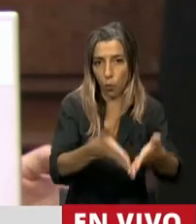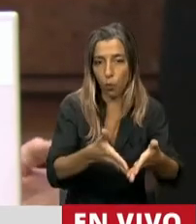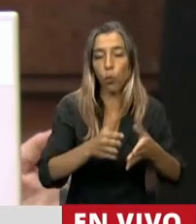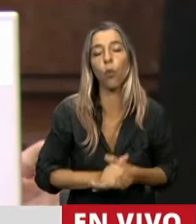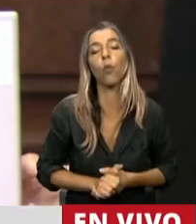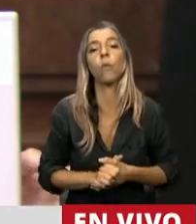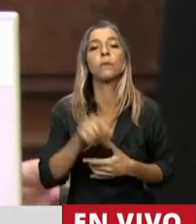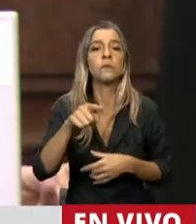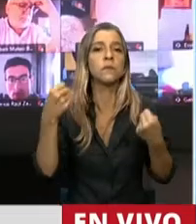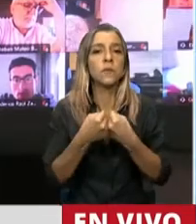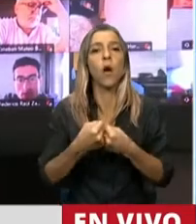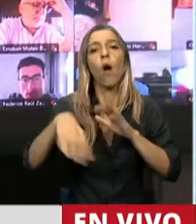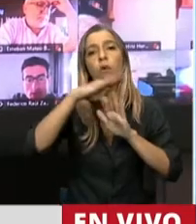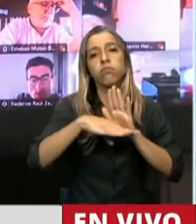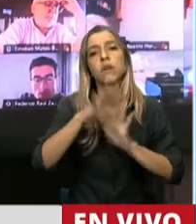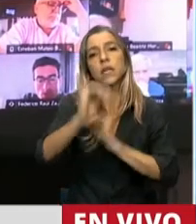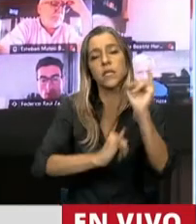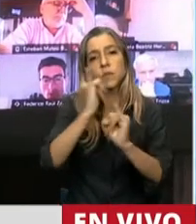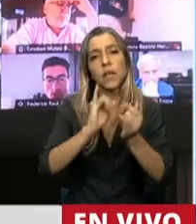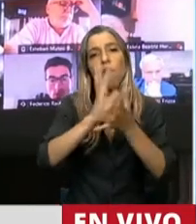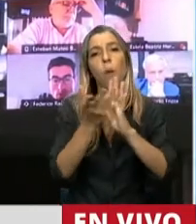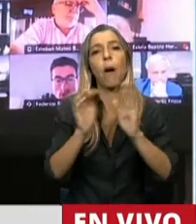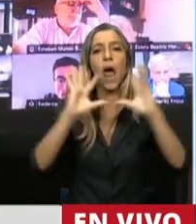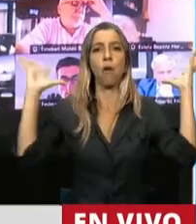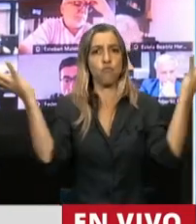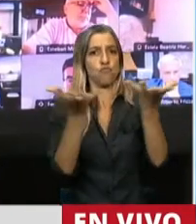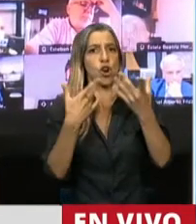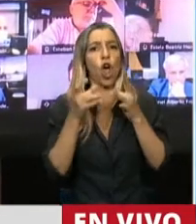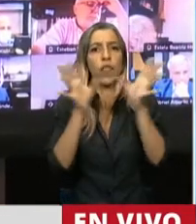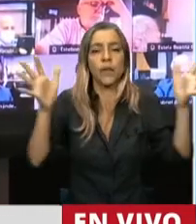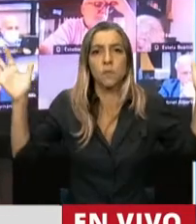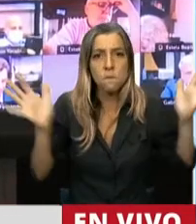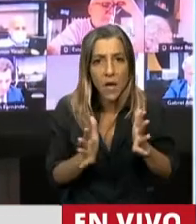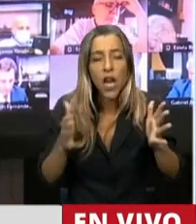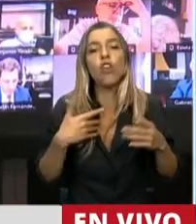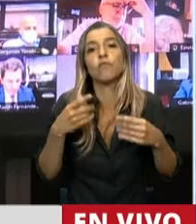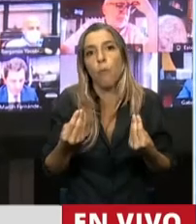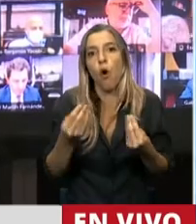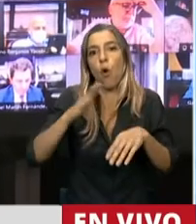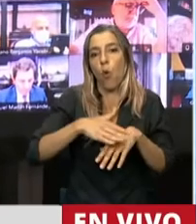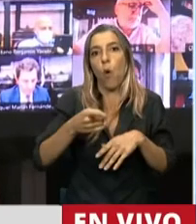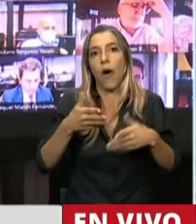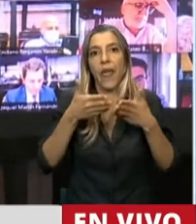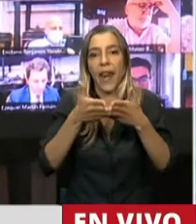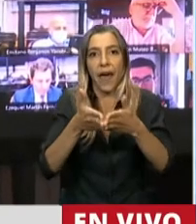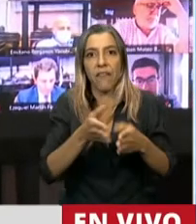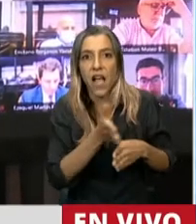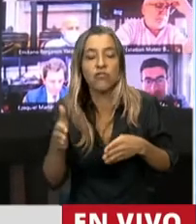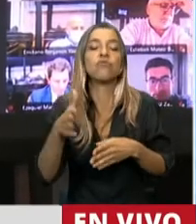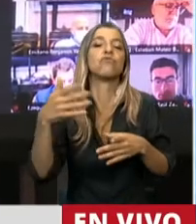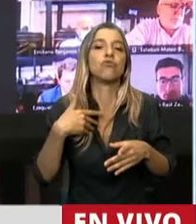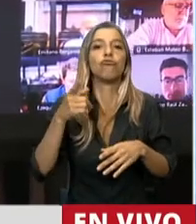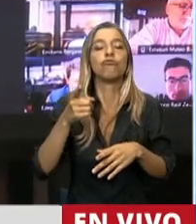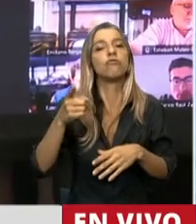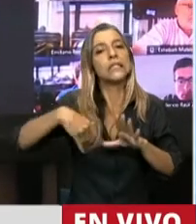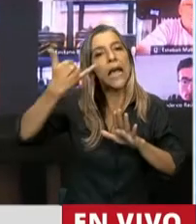establece normas sobre la prevención de la contaminación ambiental originada en la navegación comercial, incorporando estrictas normas, señor presidente,